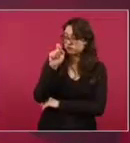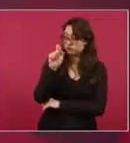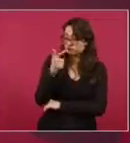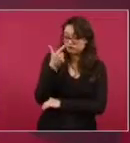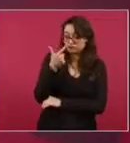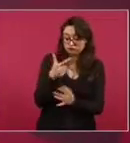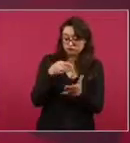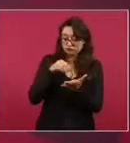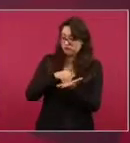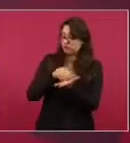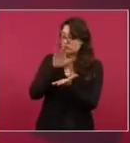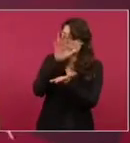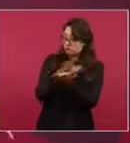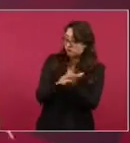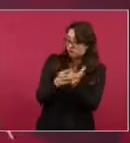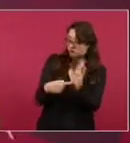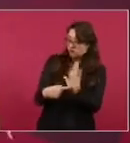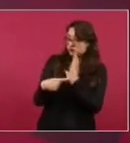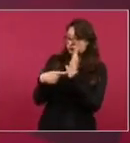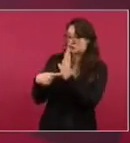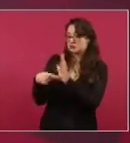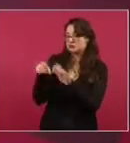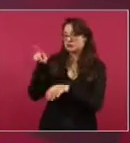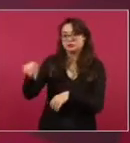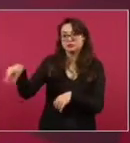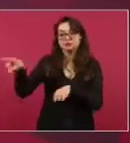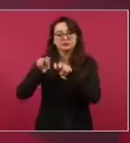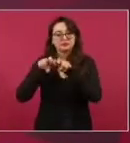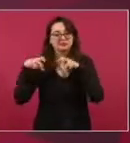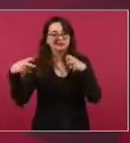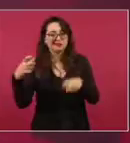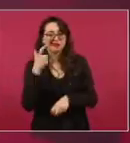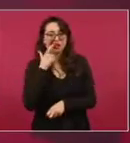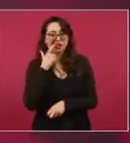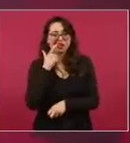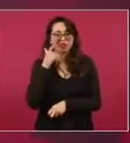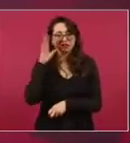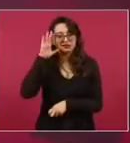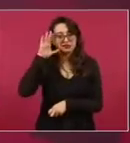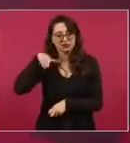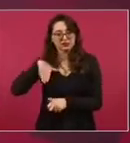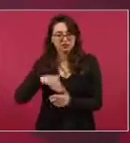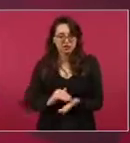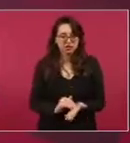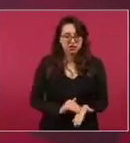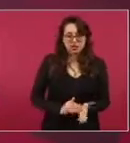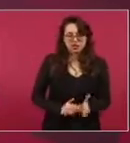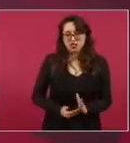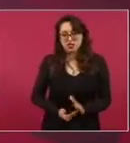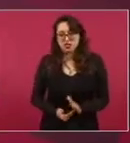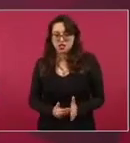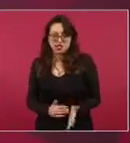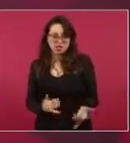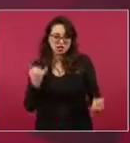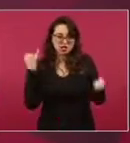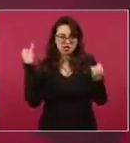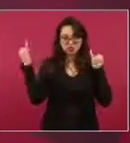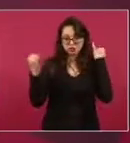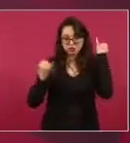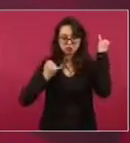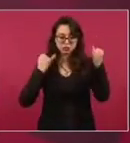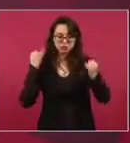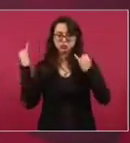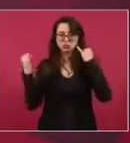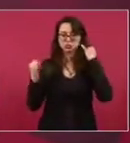más que lo que gana el presidente. pero ellos le dieron la vuelta.